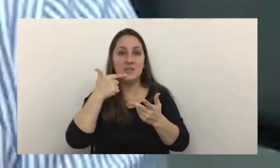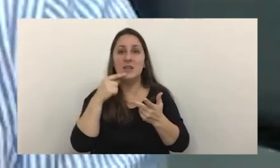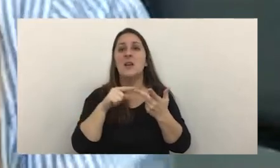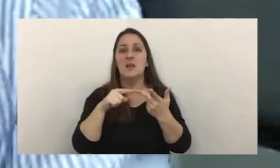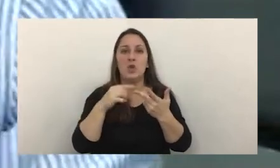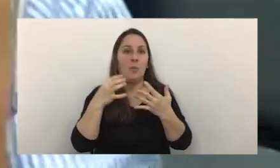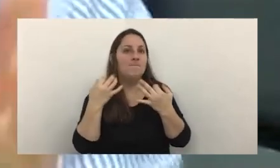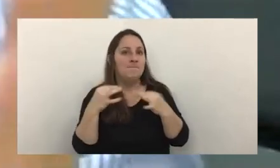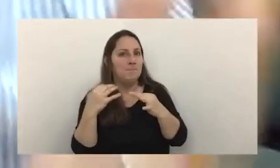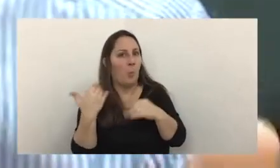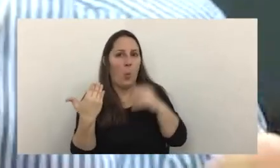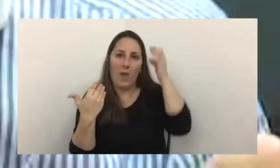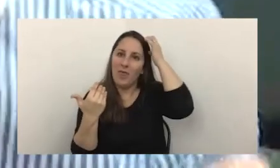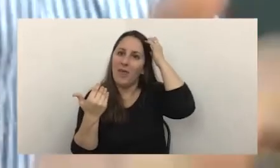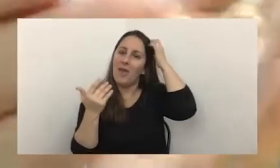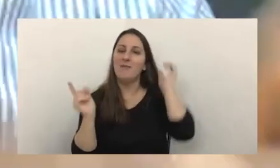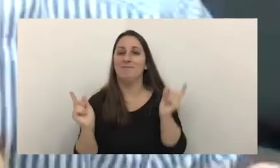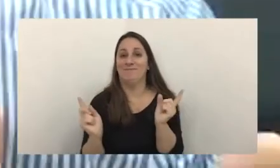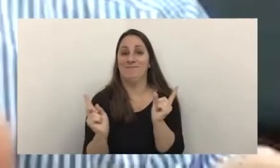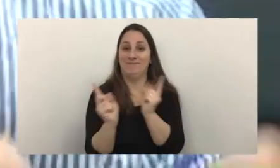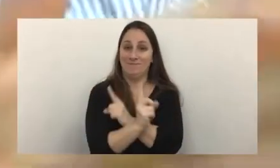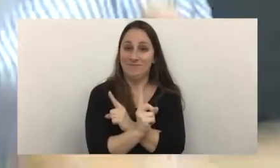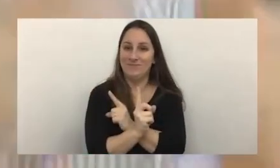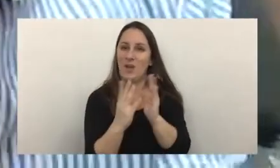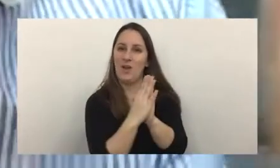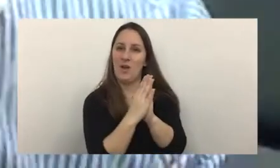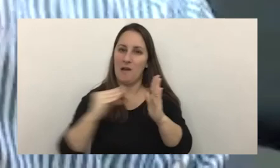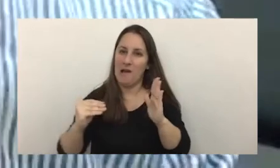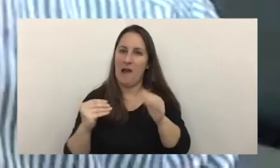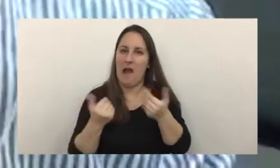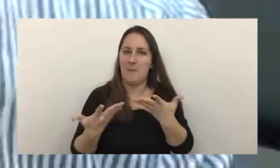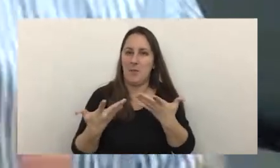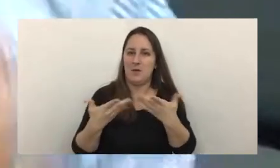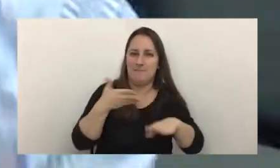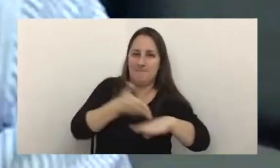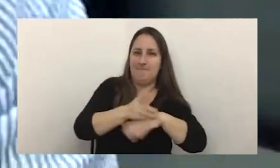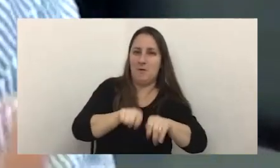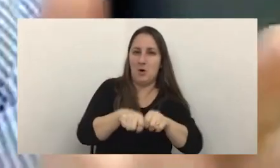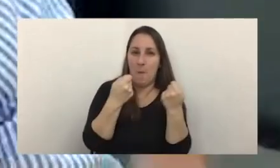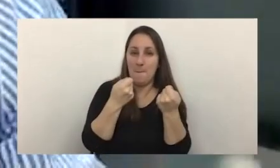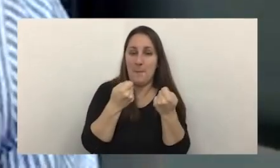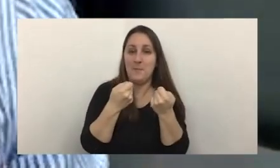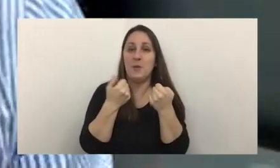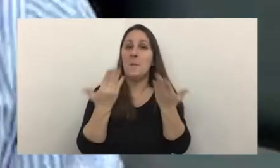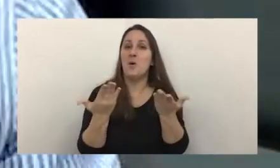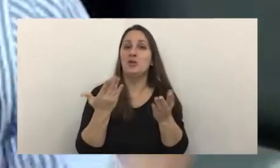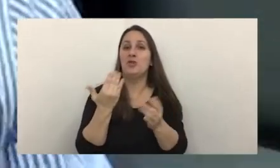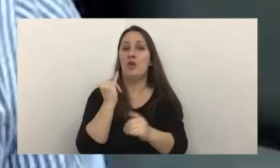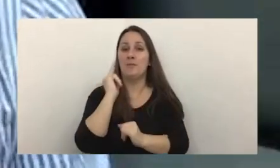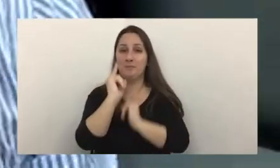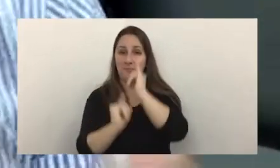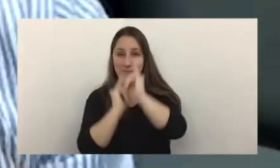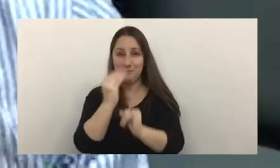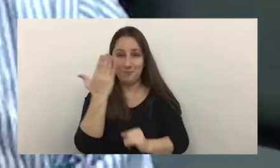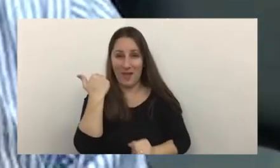susceptibles de ser reemplazados clonados abusados digitalmente por eso la intro que les dije que les